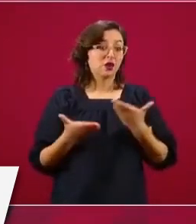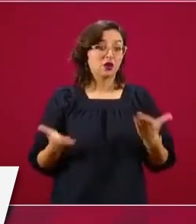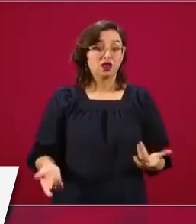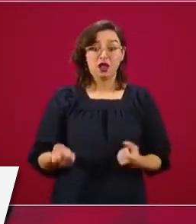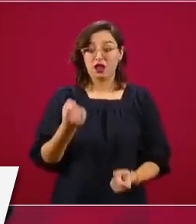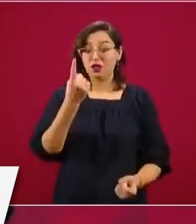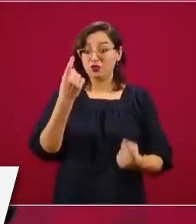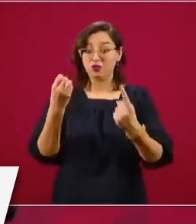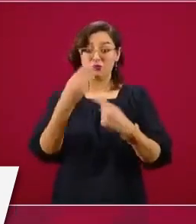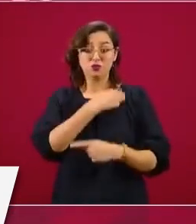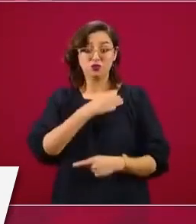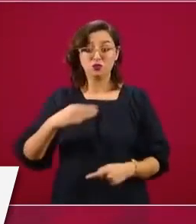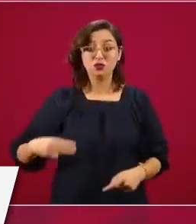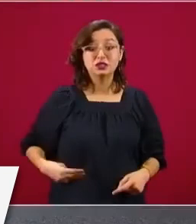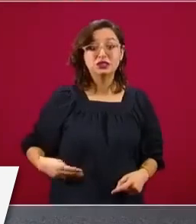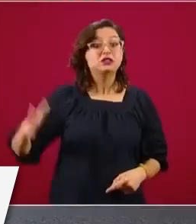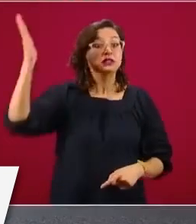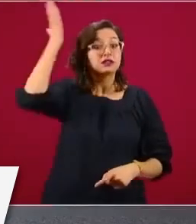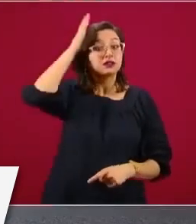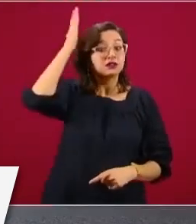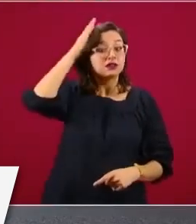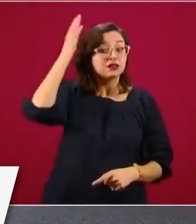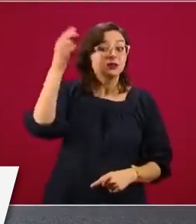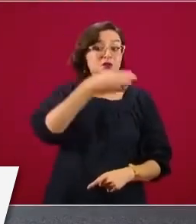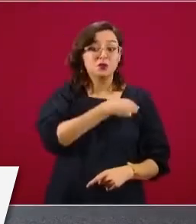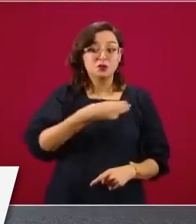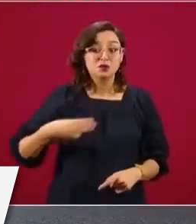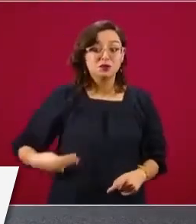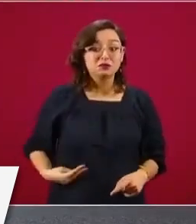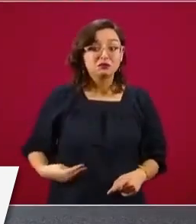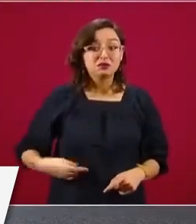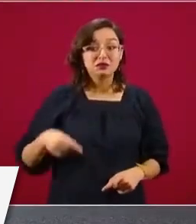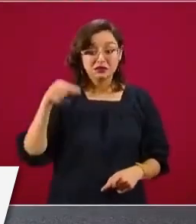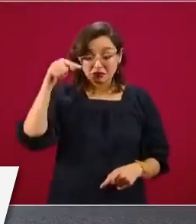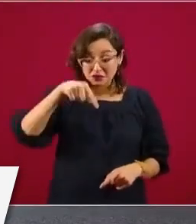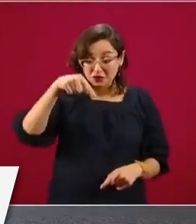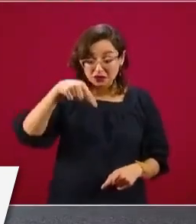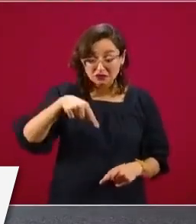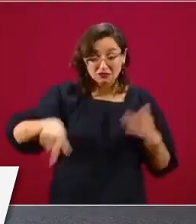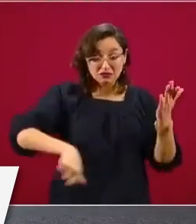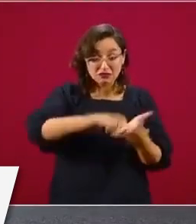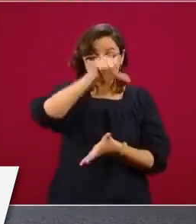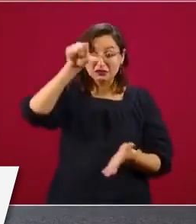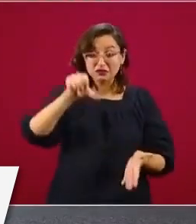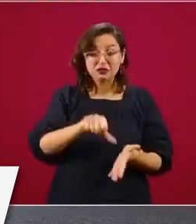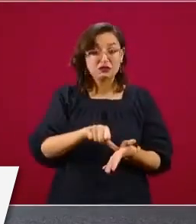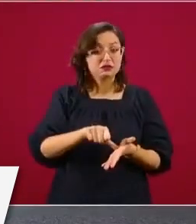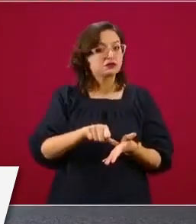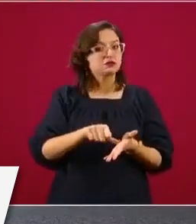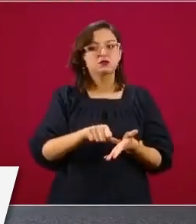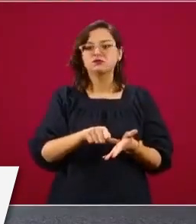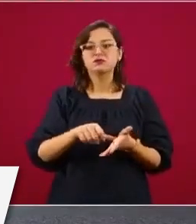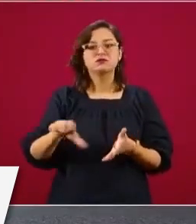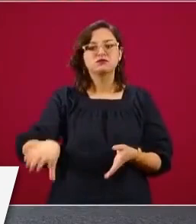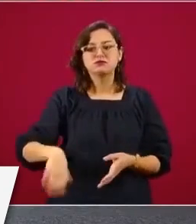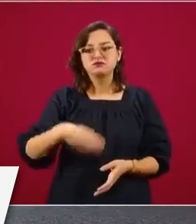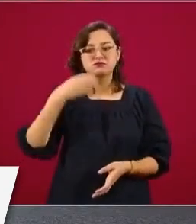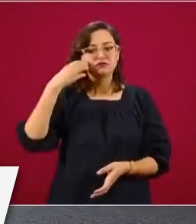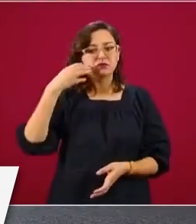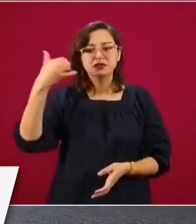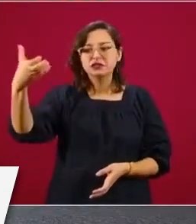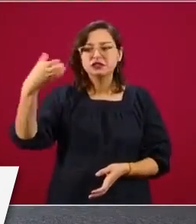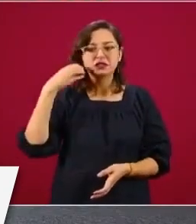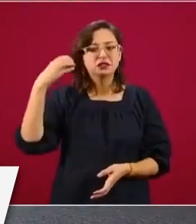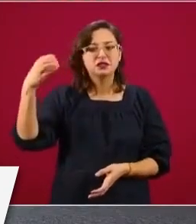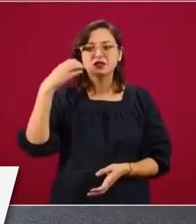cabeceras municipales en donde ni siquiera hay señal para el